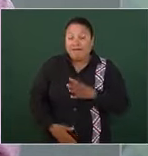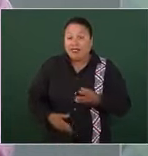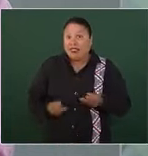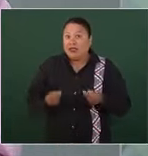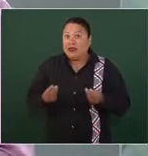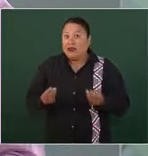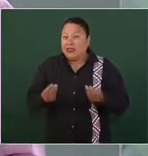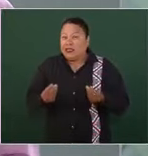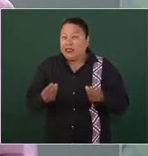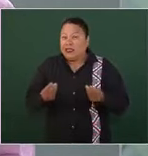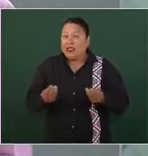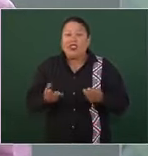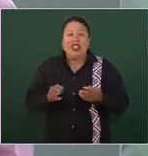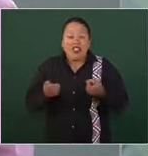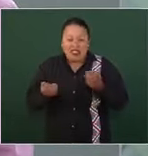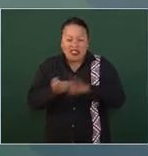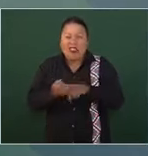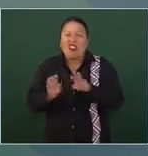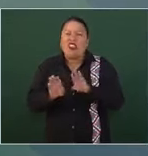narco gobierno.